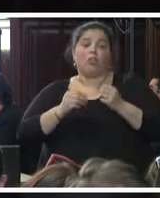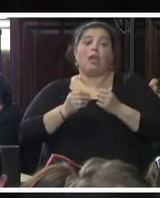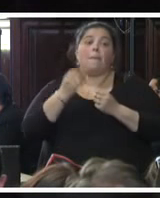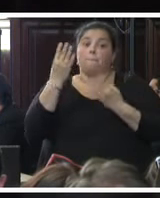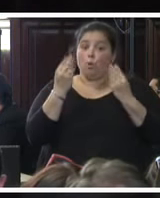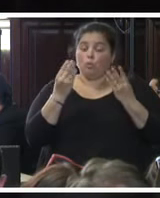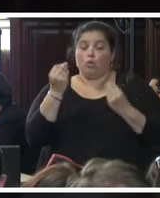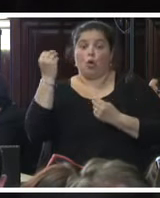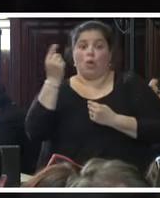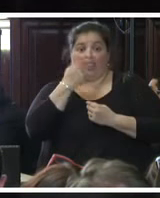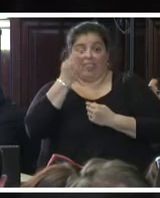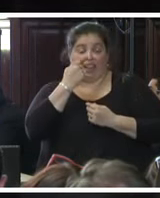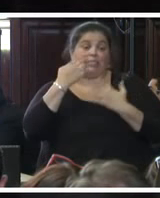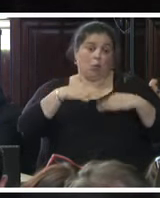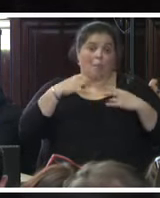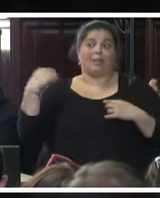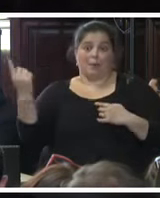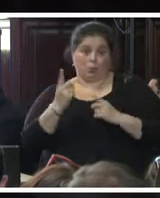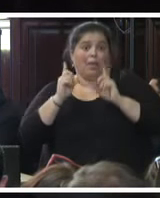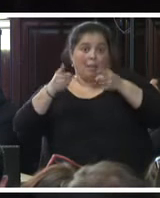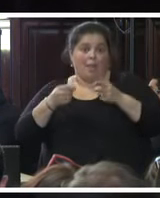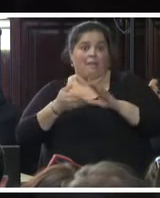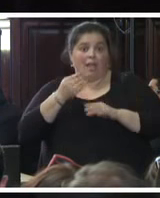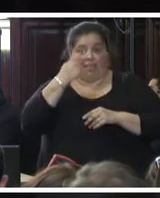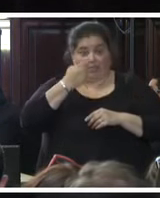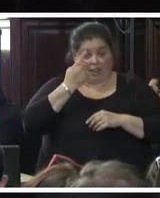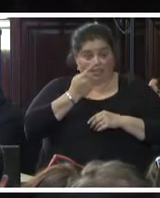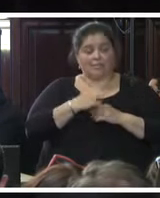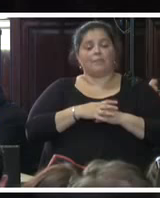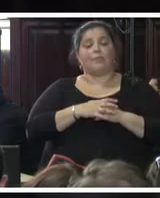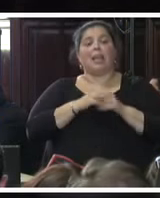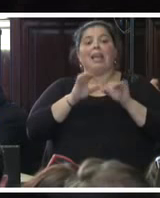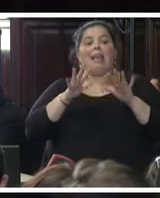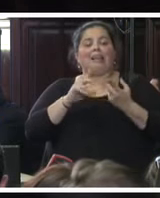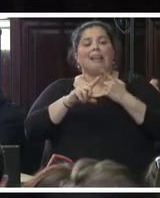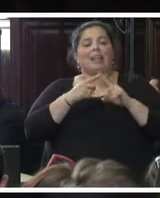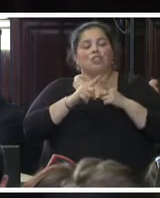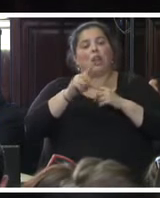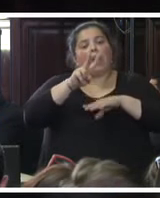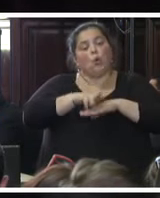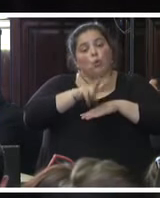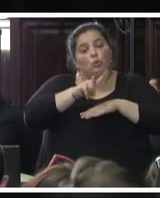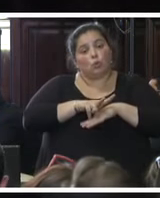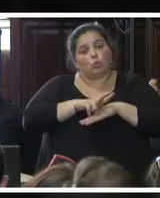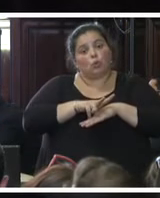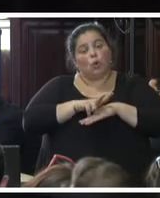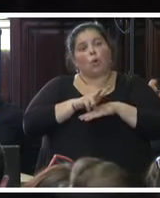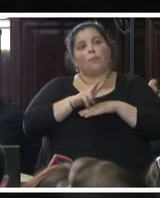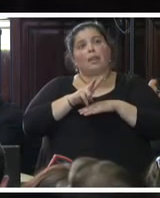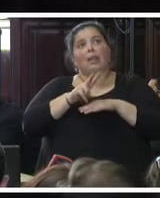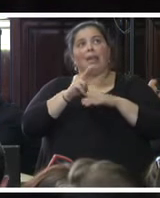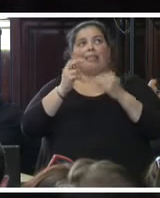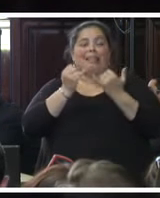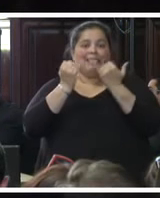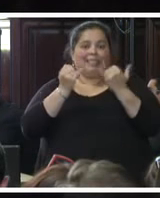seguramente lo serán también para ustedes, en relación al uso que tuvo en tiempo posterior a los hechos